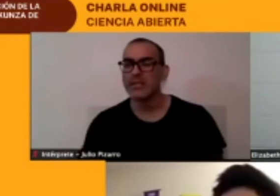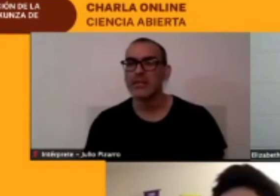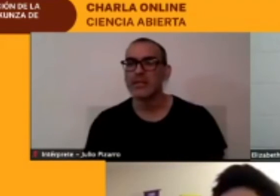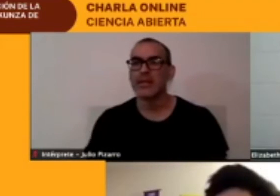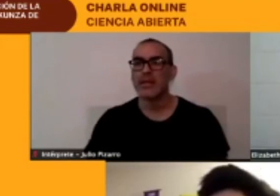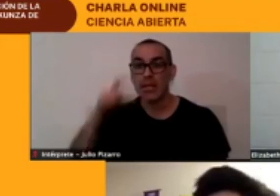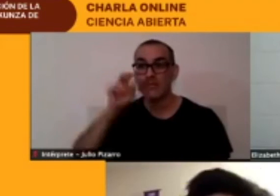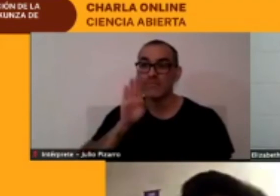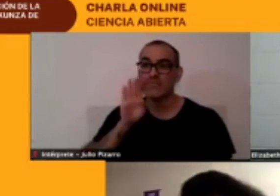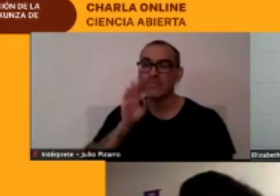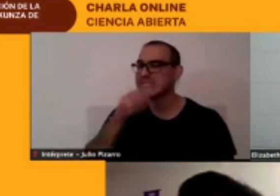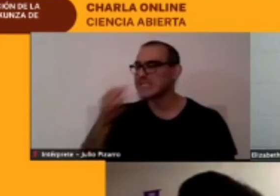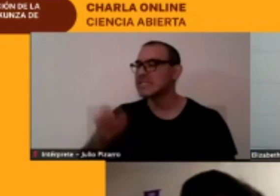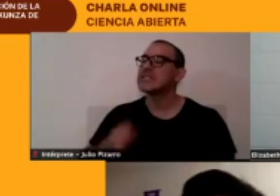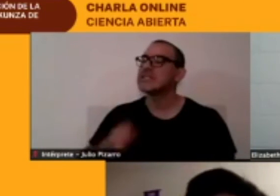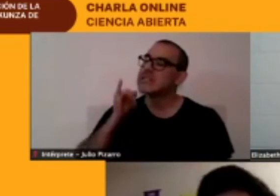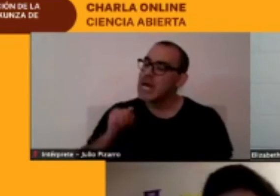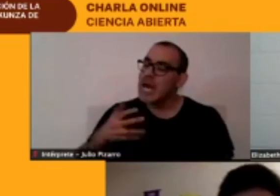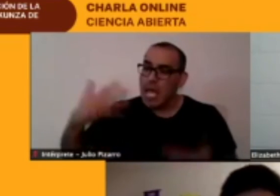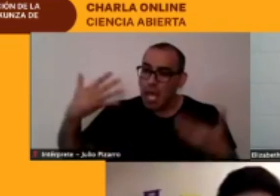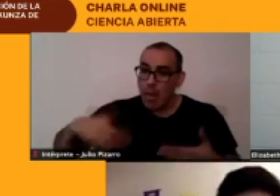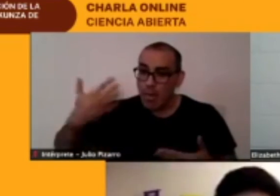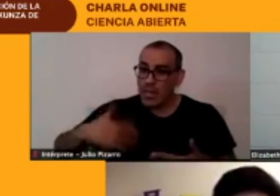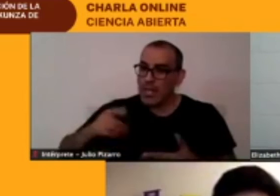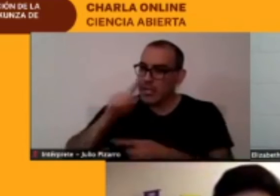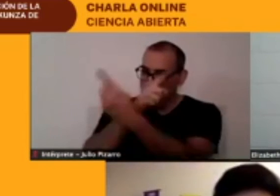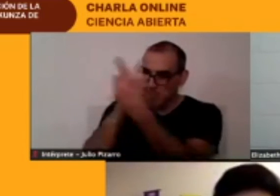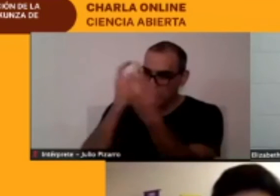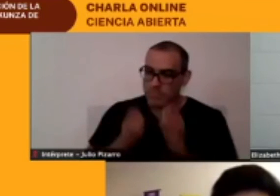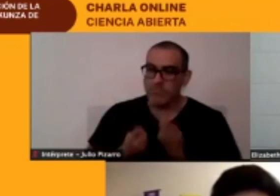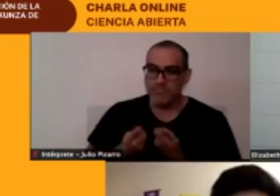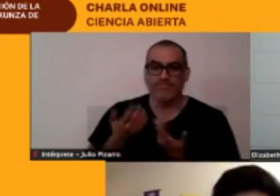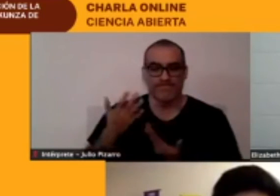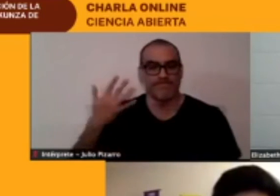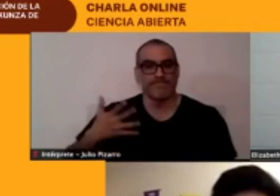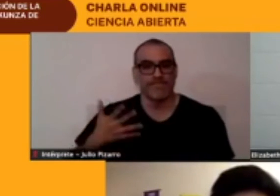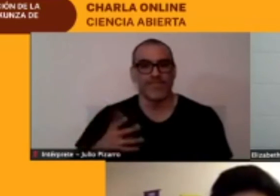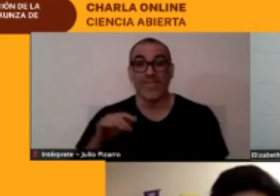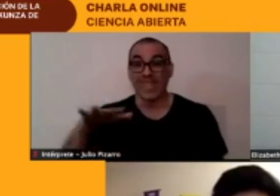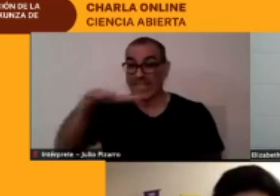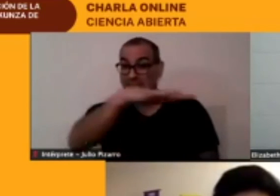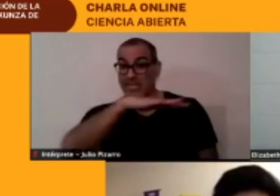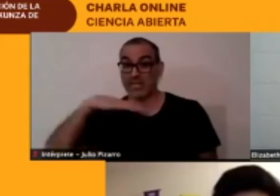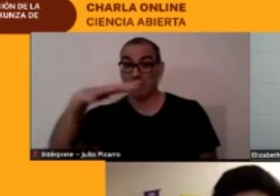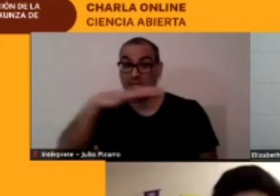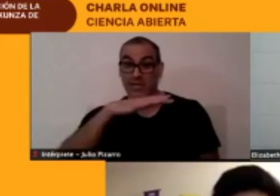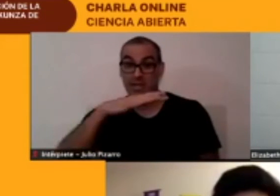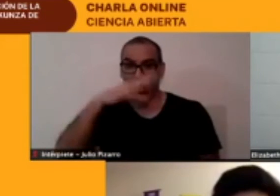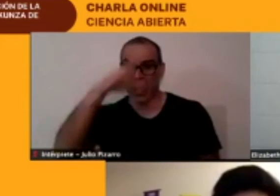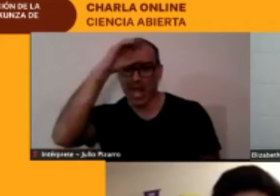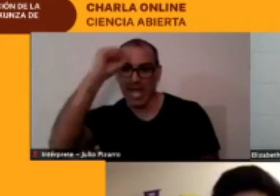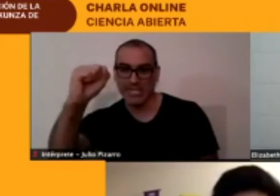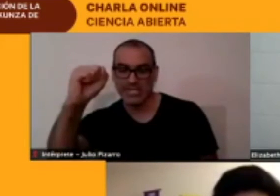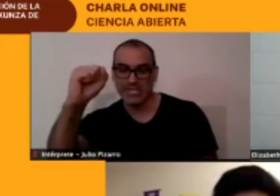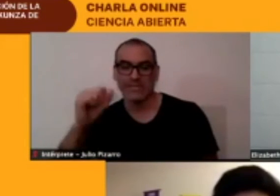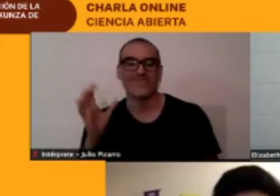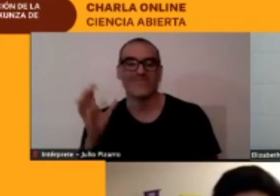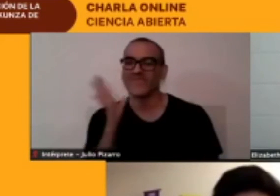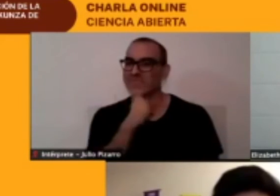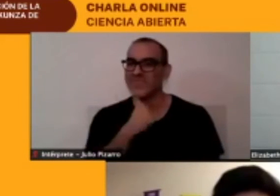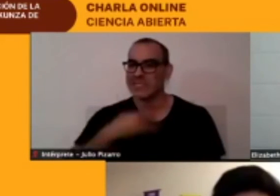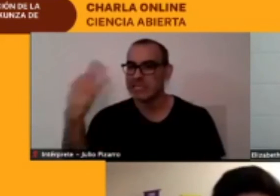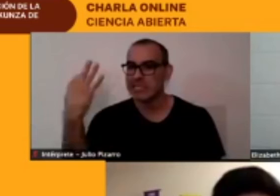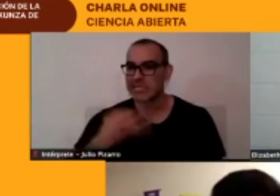lado argentino no hay publicaciones o una investigación